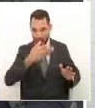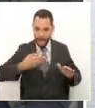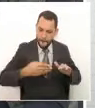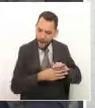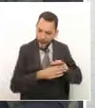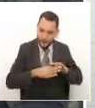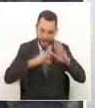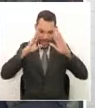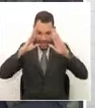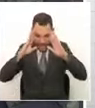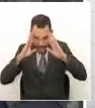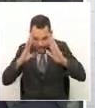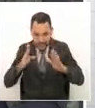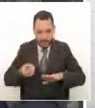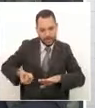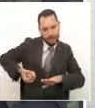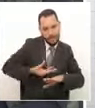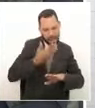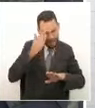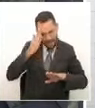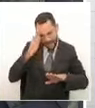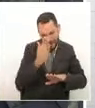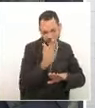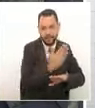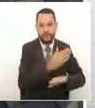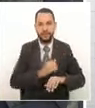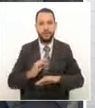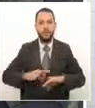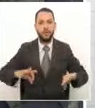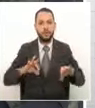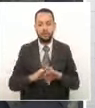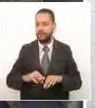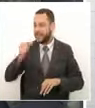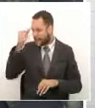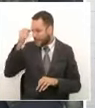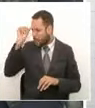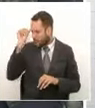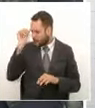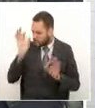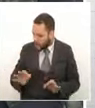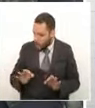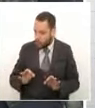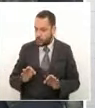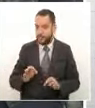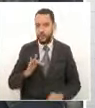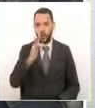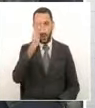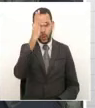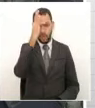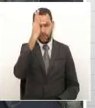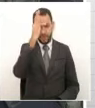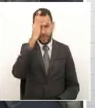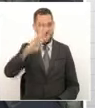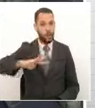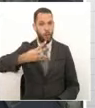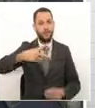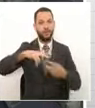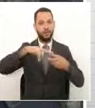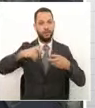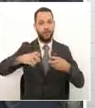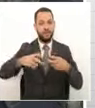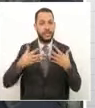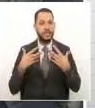existe Recordémosle a las personas brevemente que es un hospital de cuarto nivel es mi deber como comunicador y periodista hacer esa